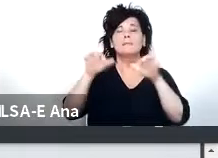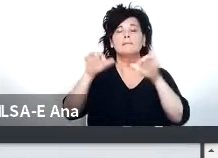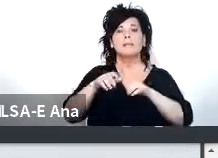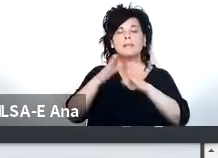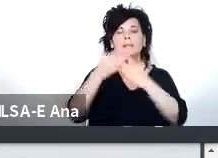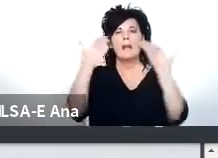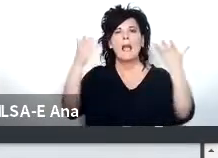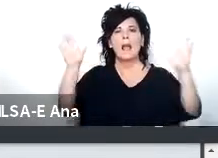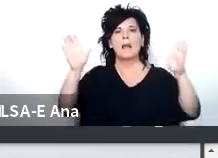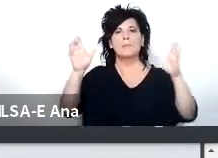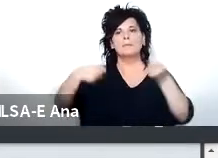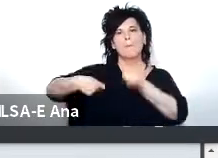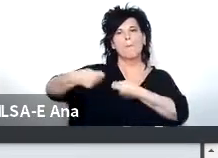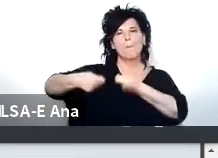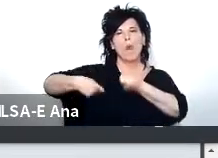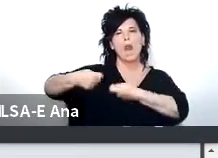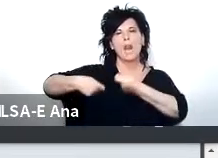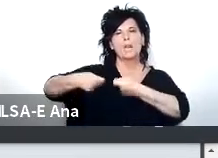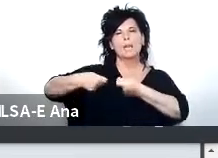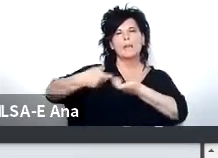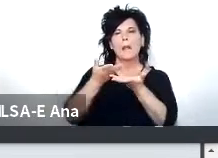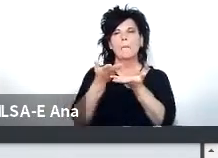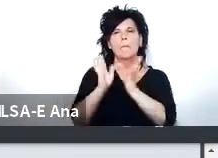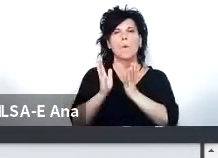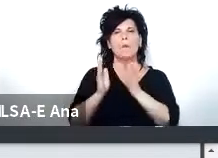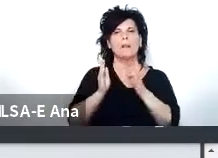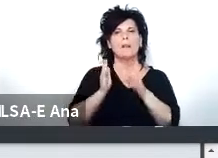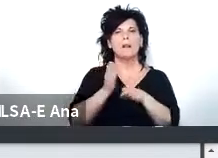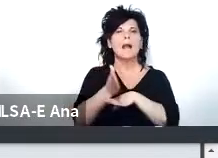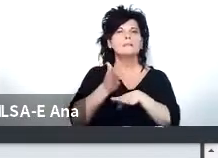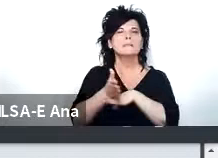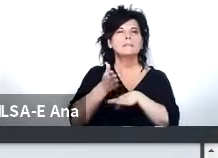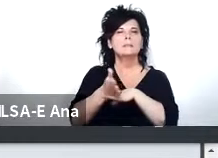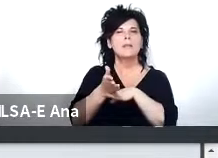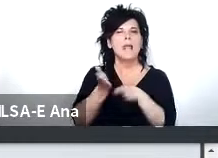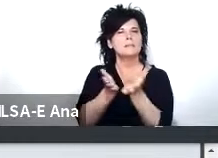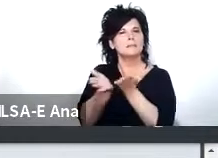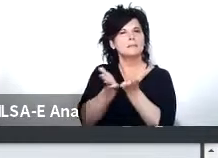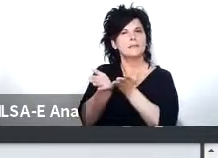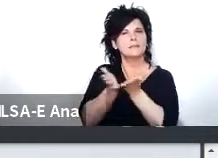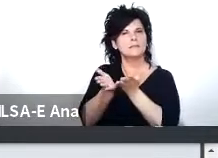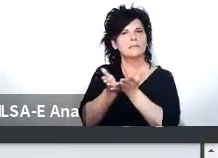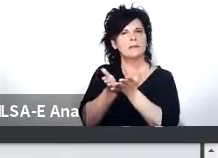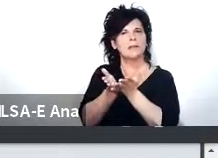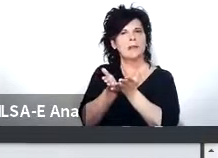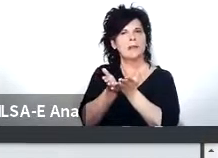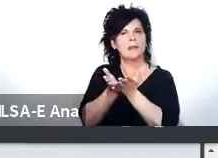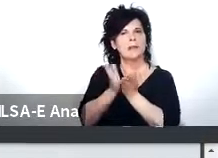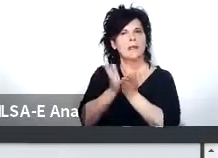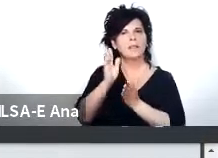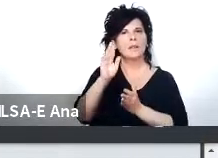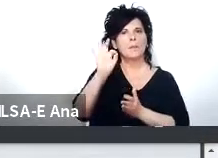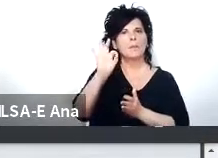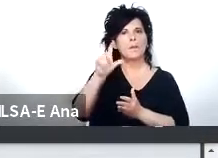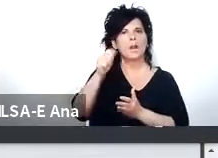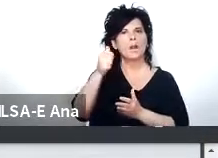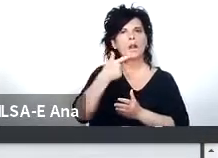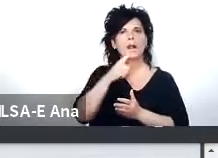como una política pública de accesibilidad a los servicios de broadcast que tiene que ver con